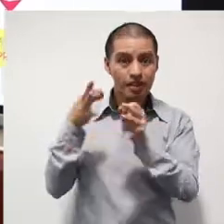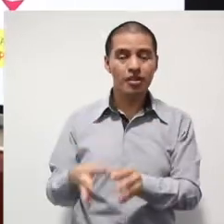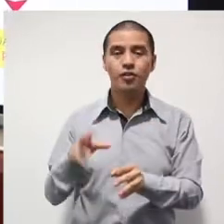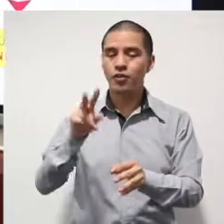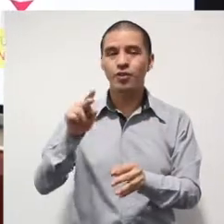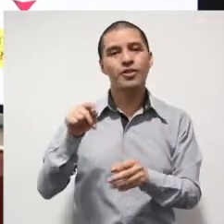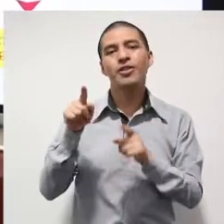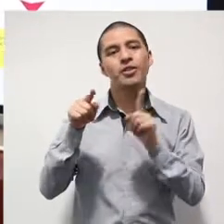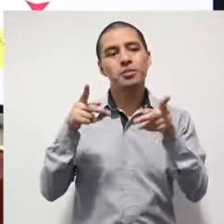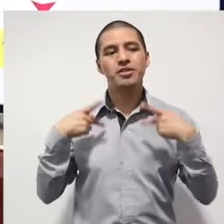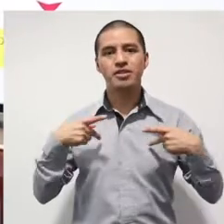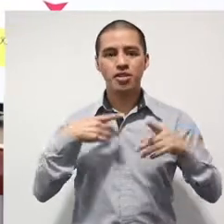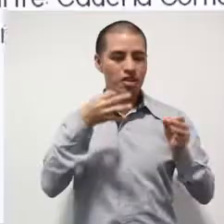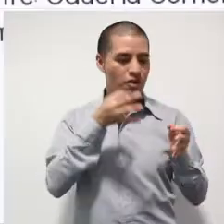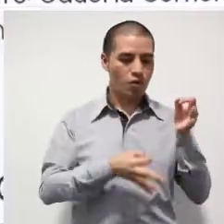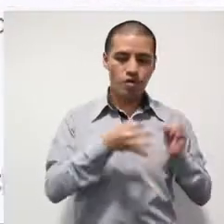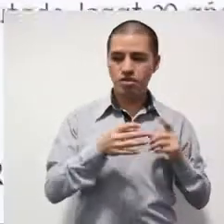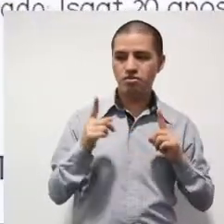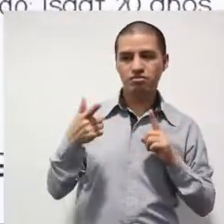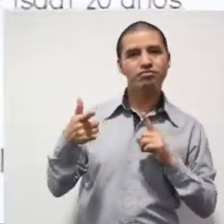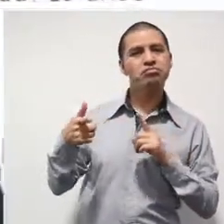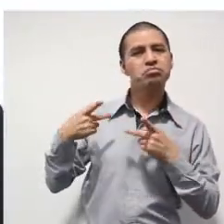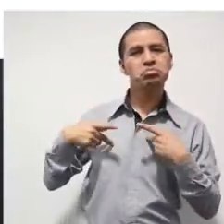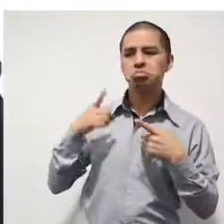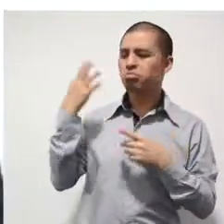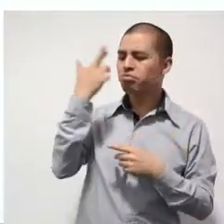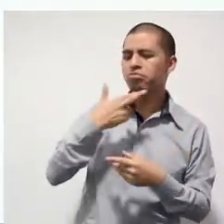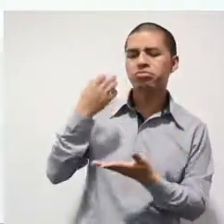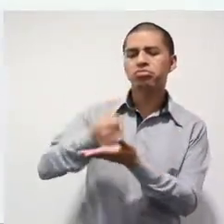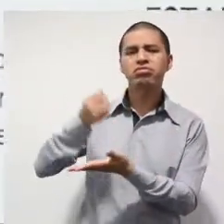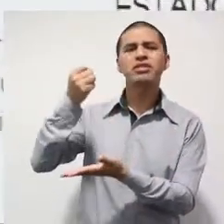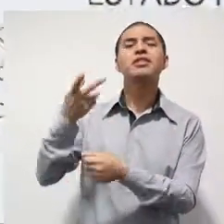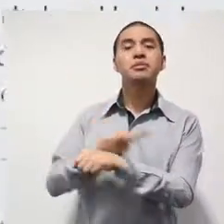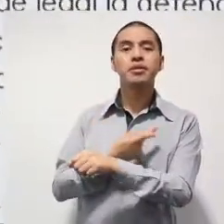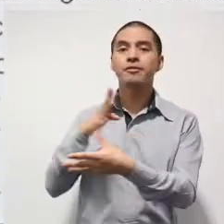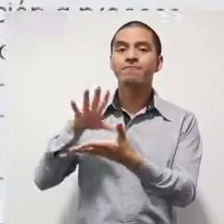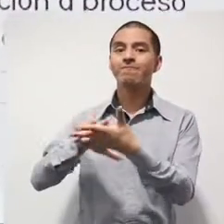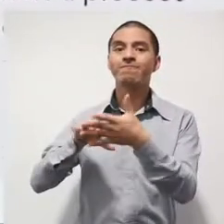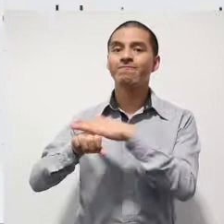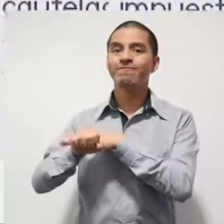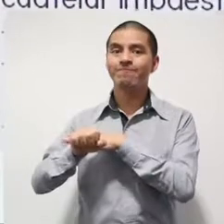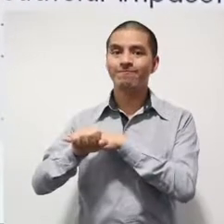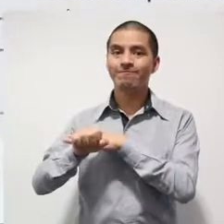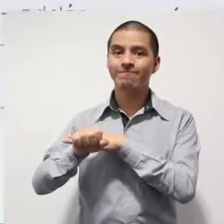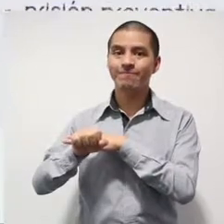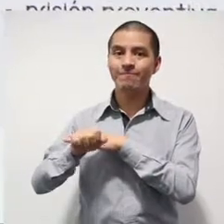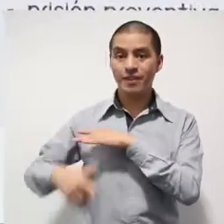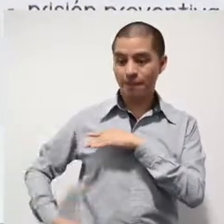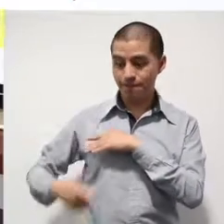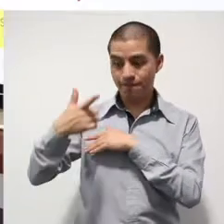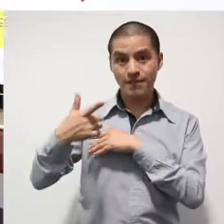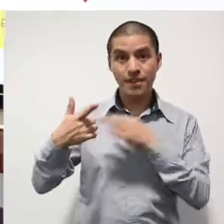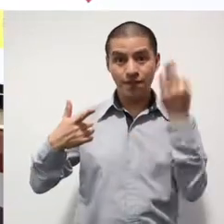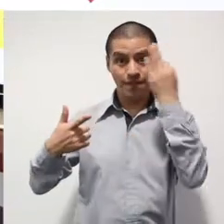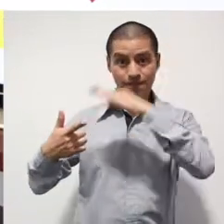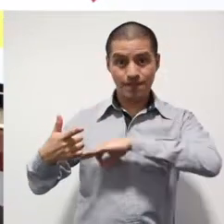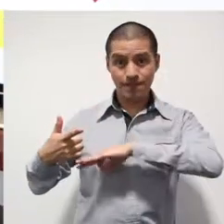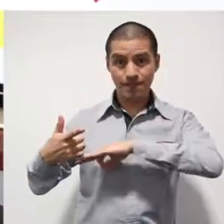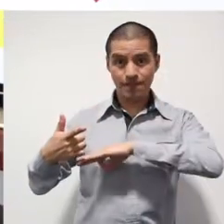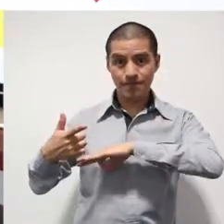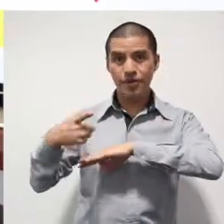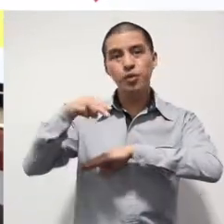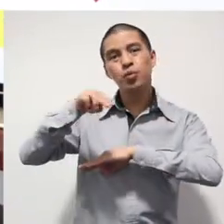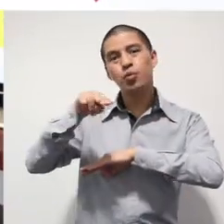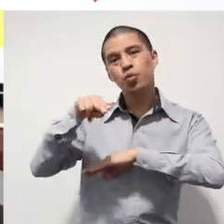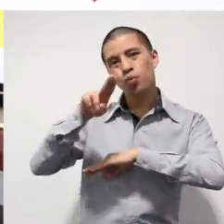uniformidad en el criterio del juzgador. Aquí lo deja en prisión preventiva y también era un arma que no era un arma de fuego, era un